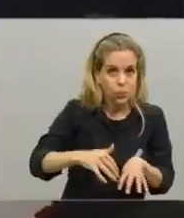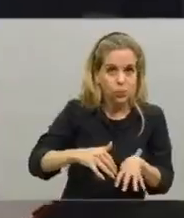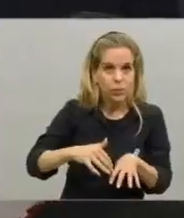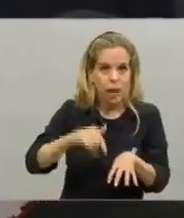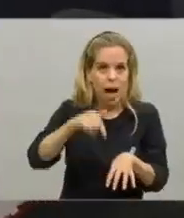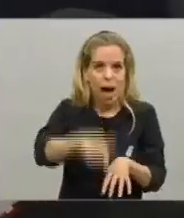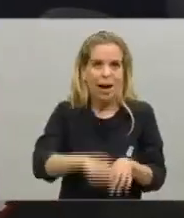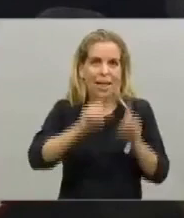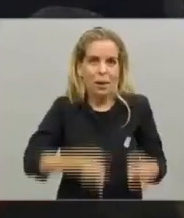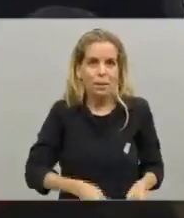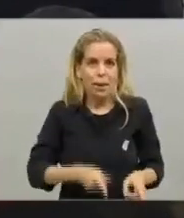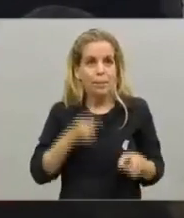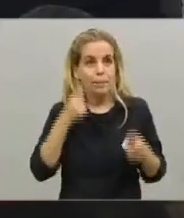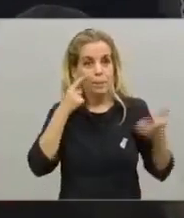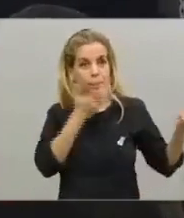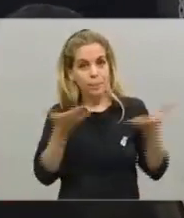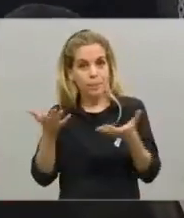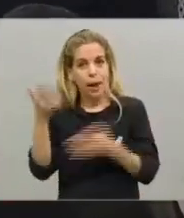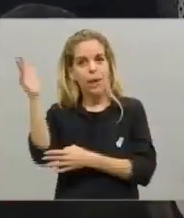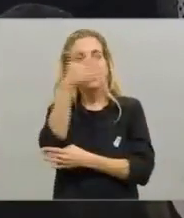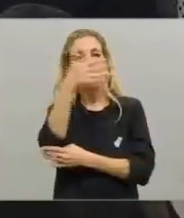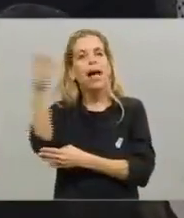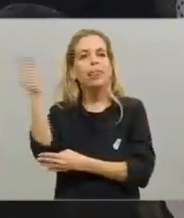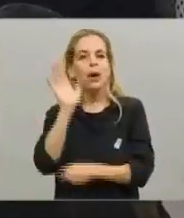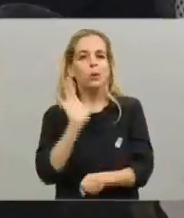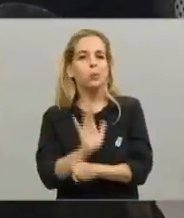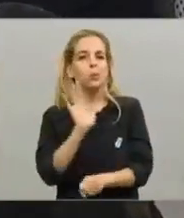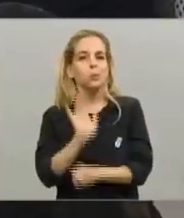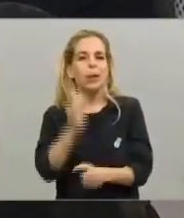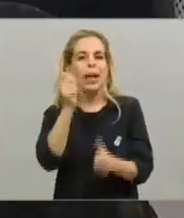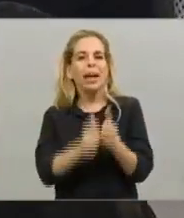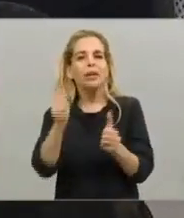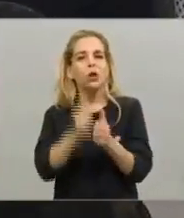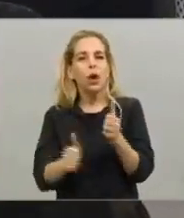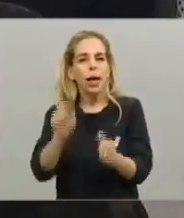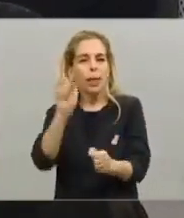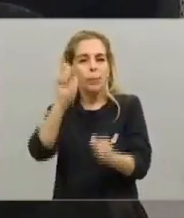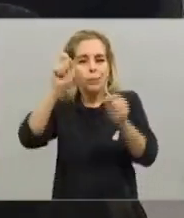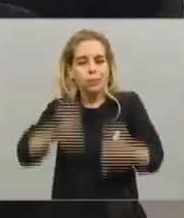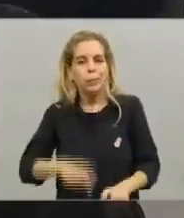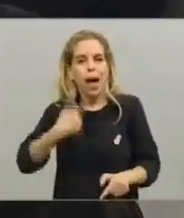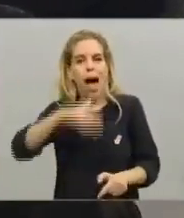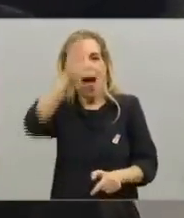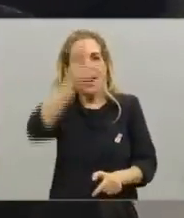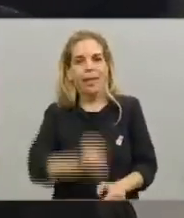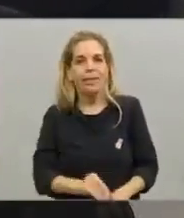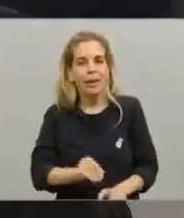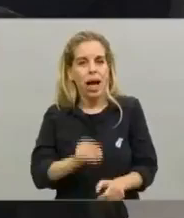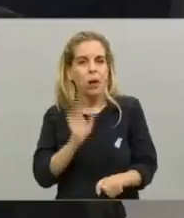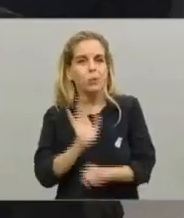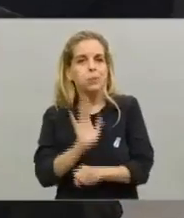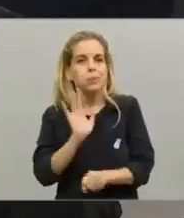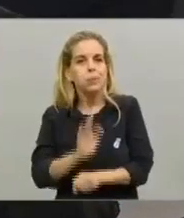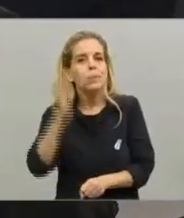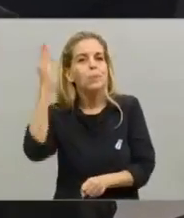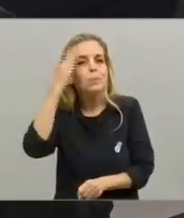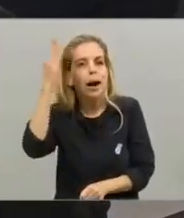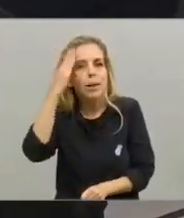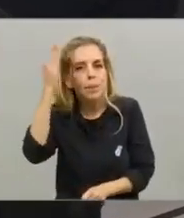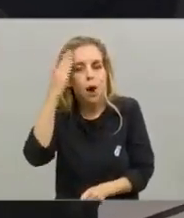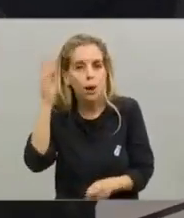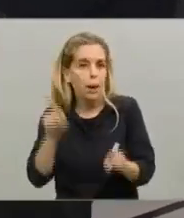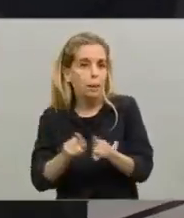Es ella nuestra historia, nuestra tradición, nuestra memoria, nuestro